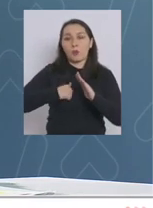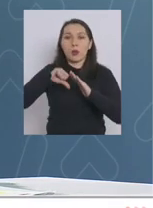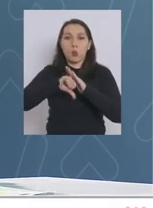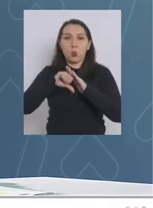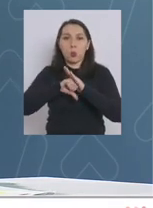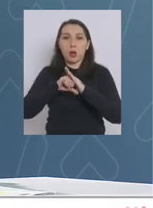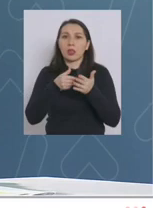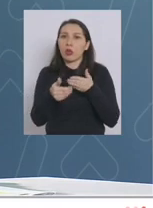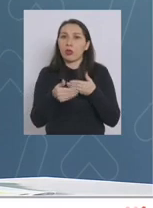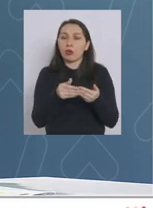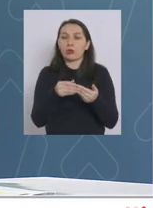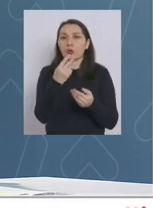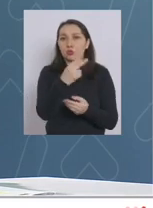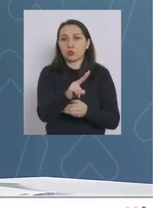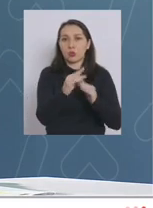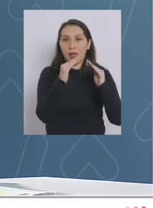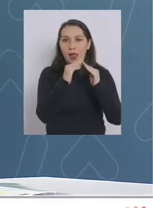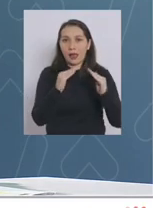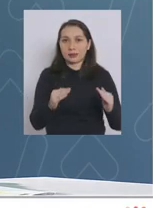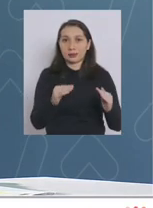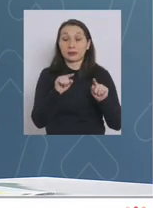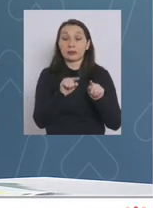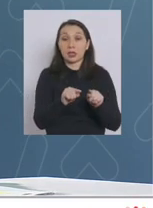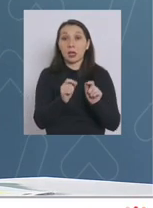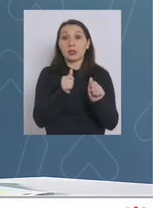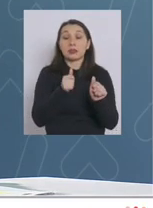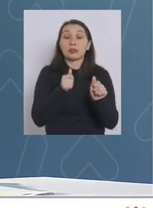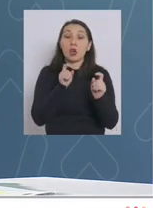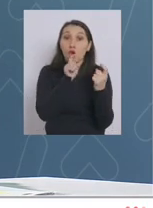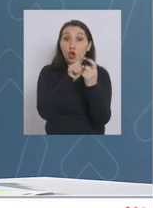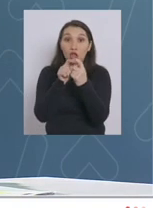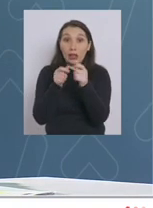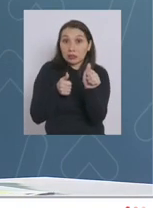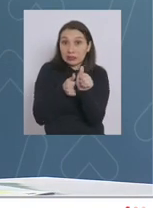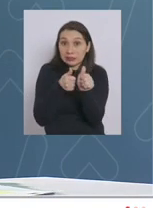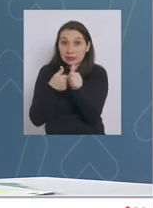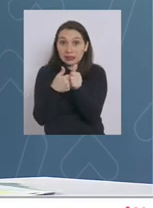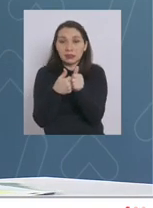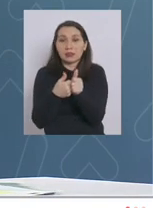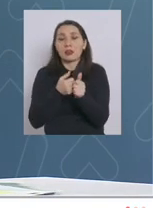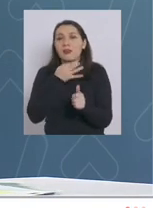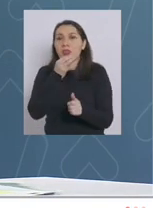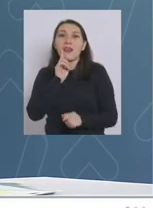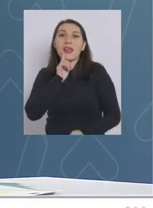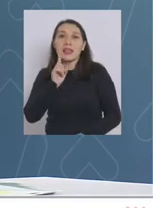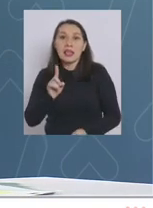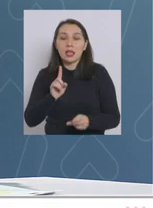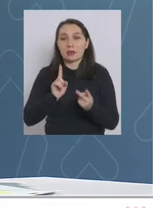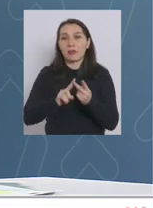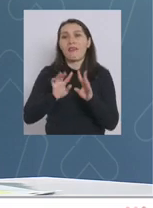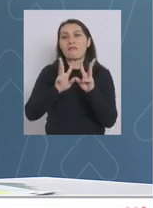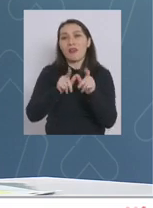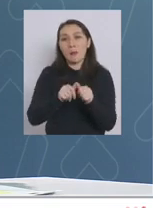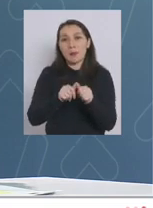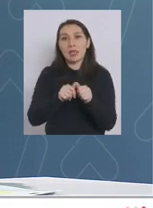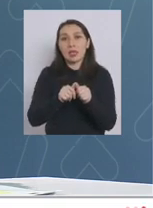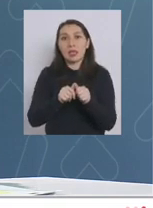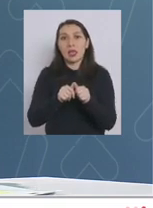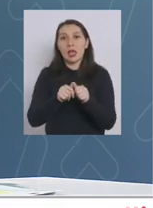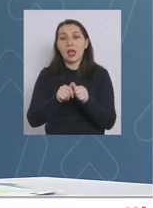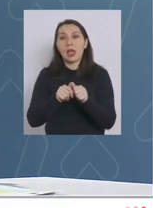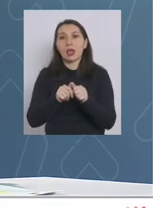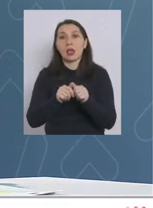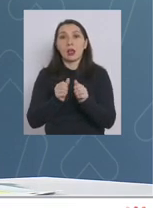supuesto en su domicilio. Los contactos estrechos que me refiero principalmente a su familia con la que se